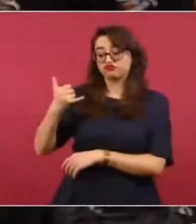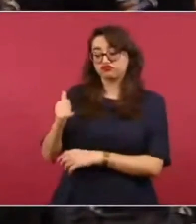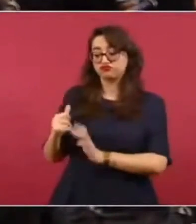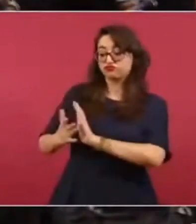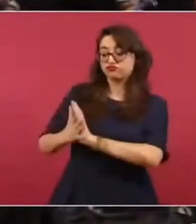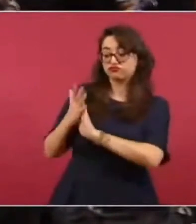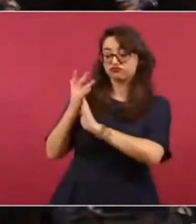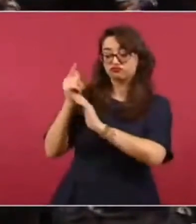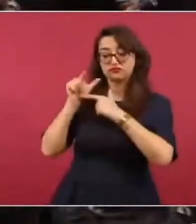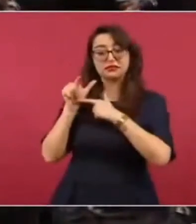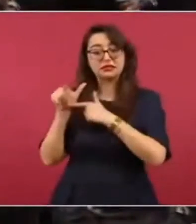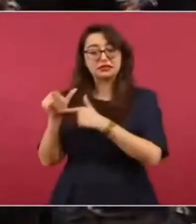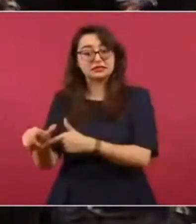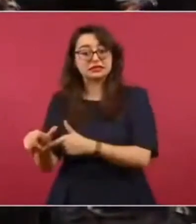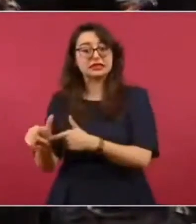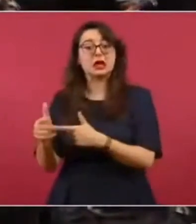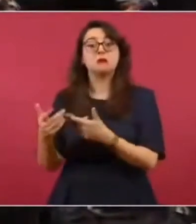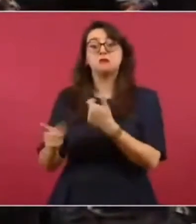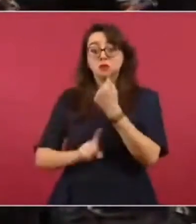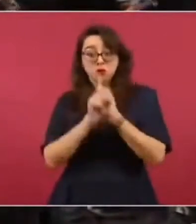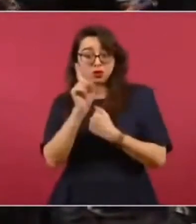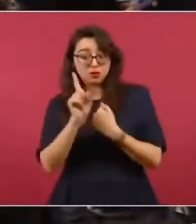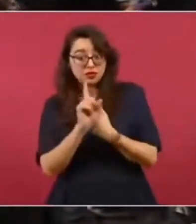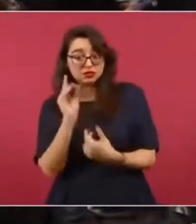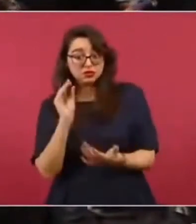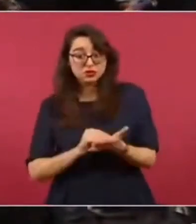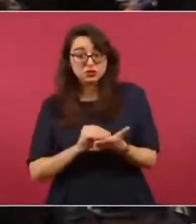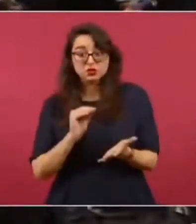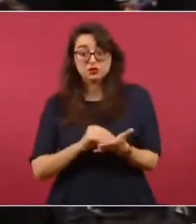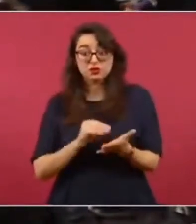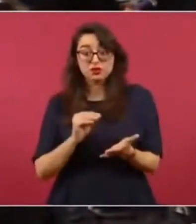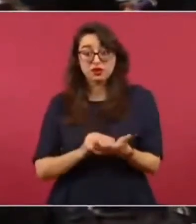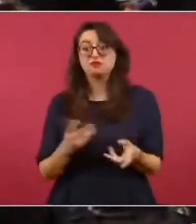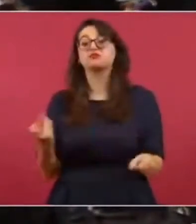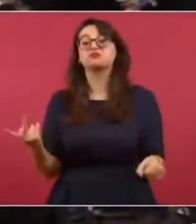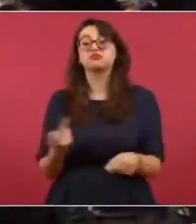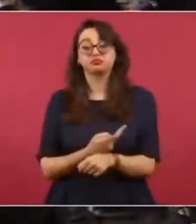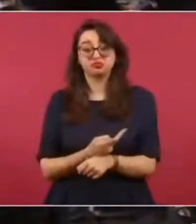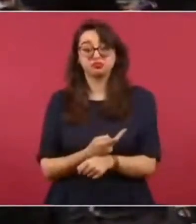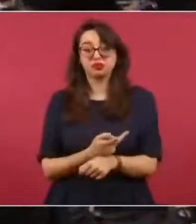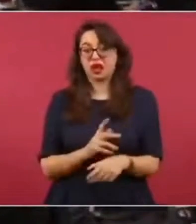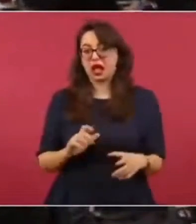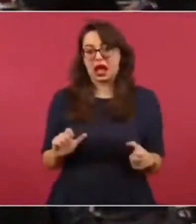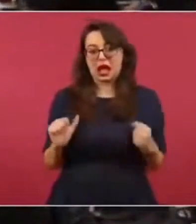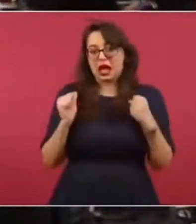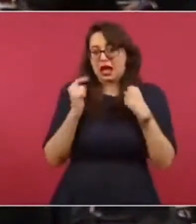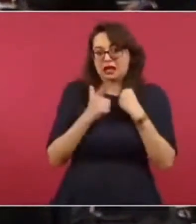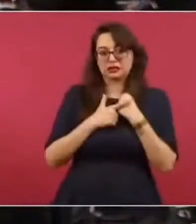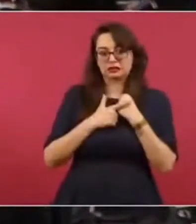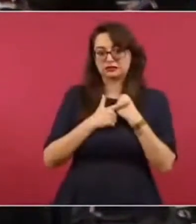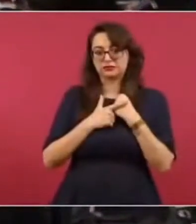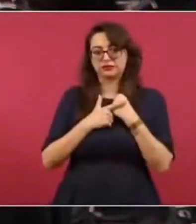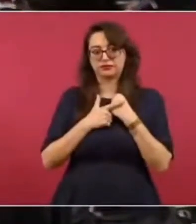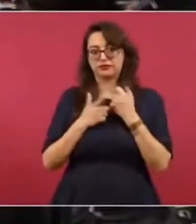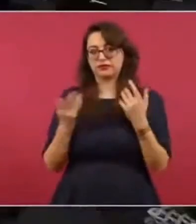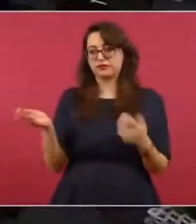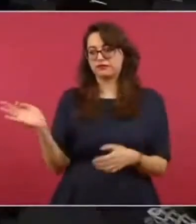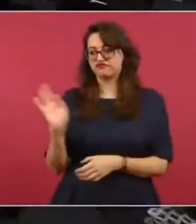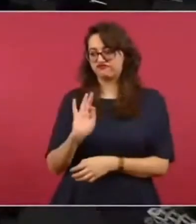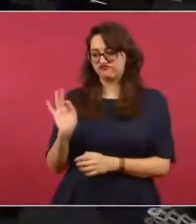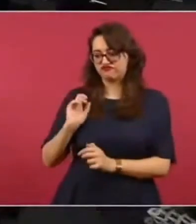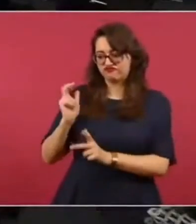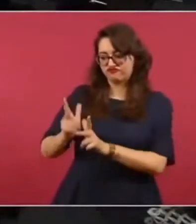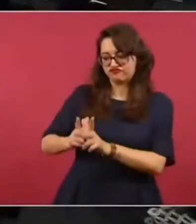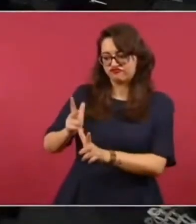esas manifestaciones de esos ambientalistas y si hay algún riesgo de que no concluya la obra